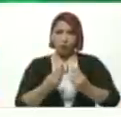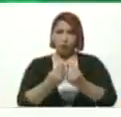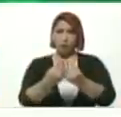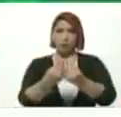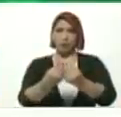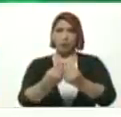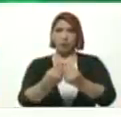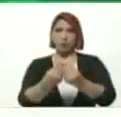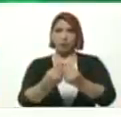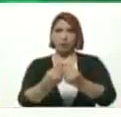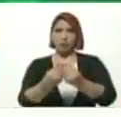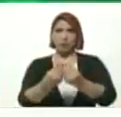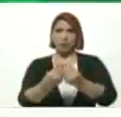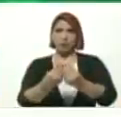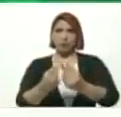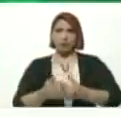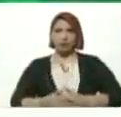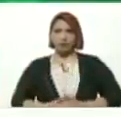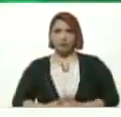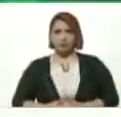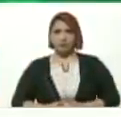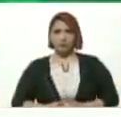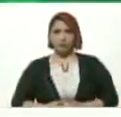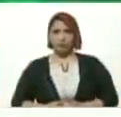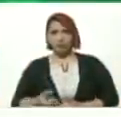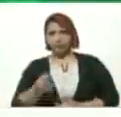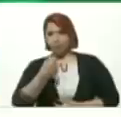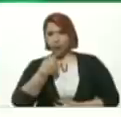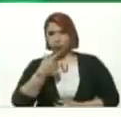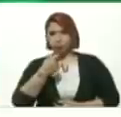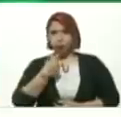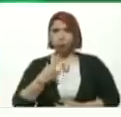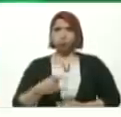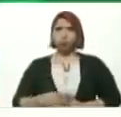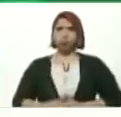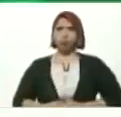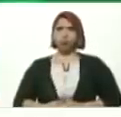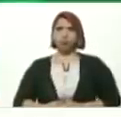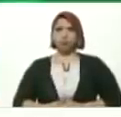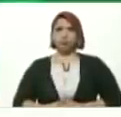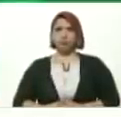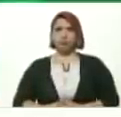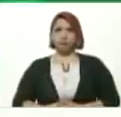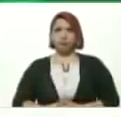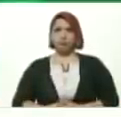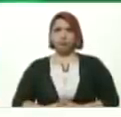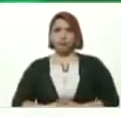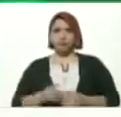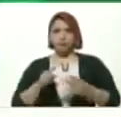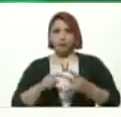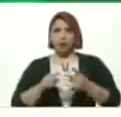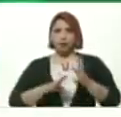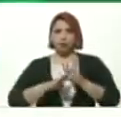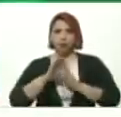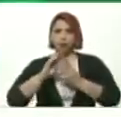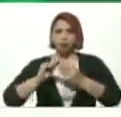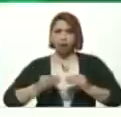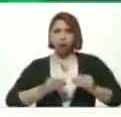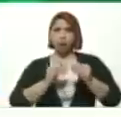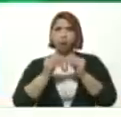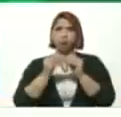Que así fuere En los tratamientos En la recuperación